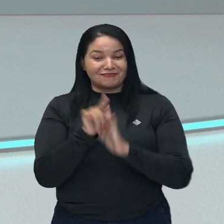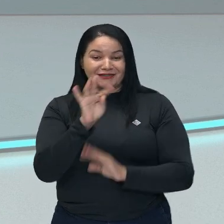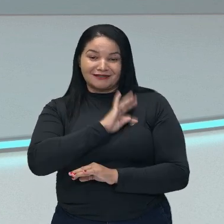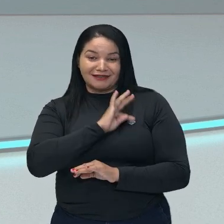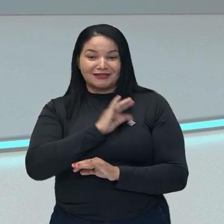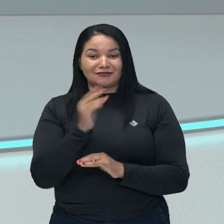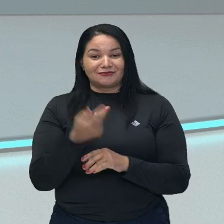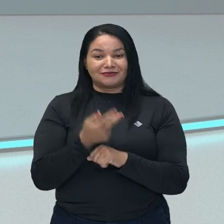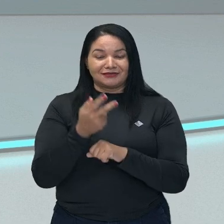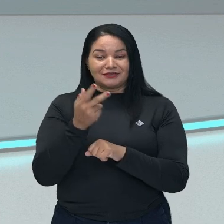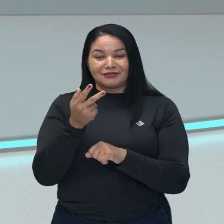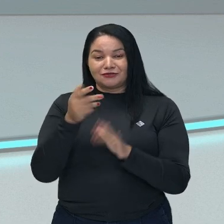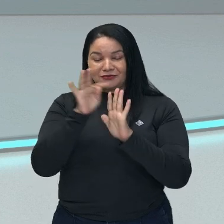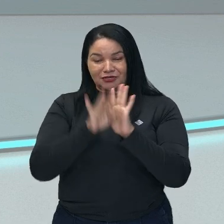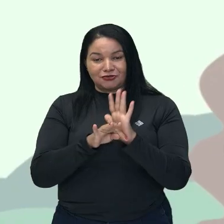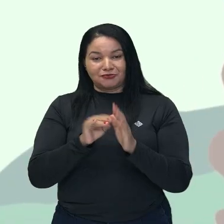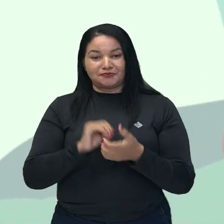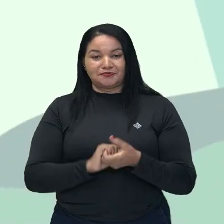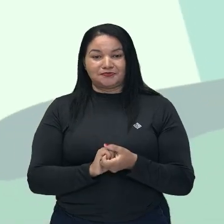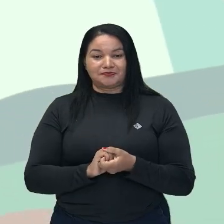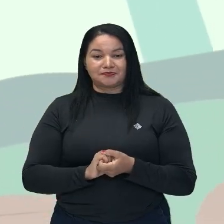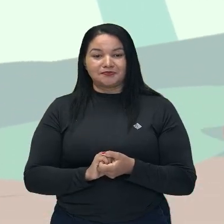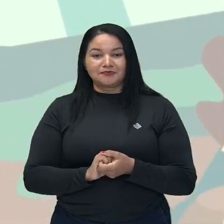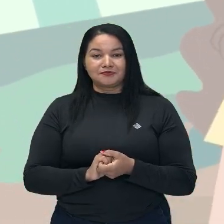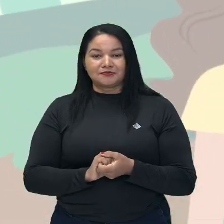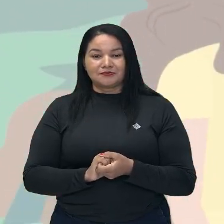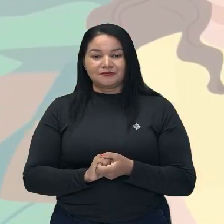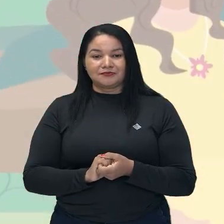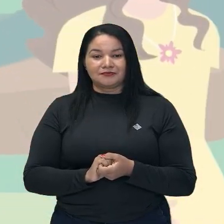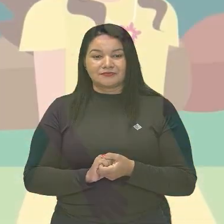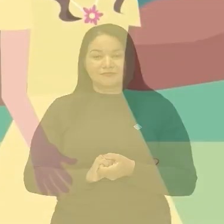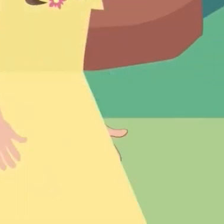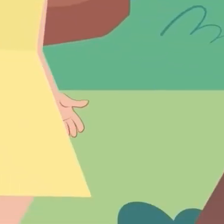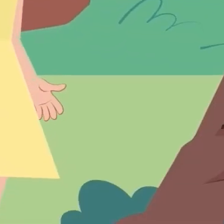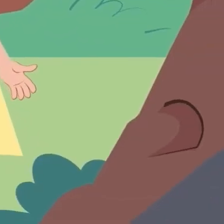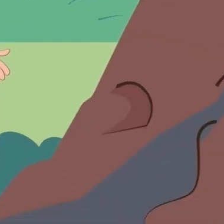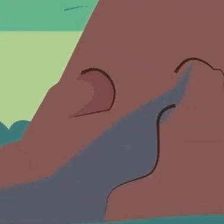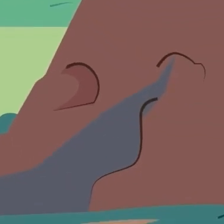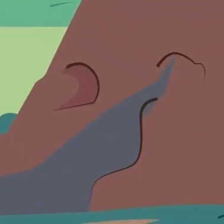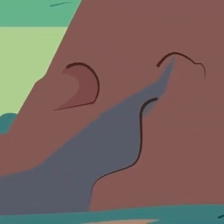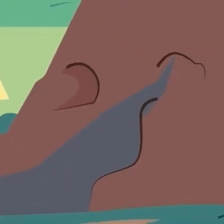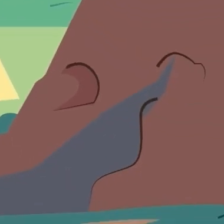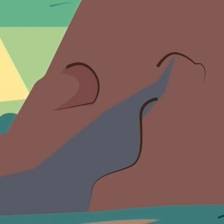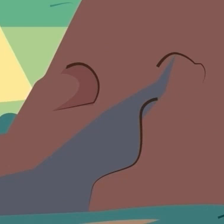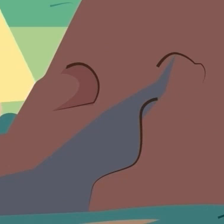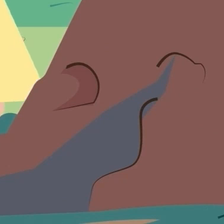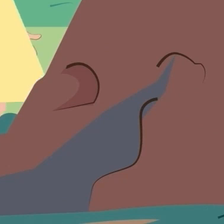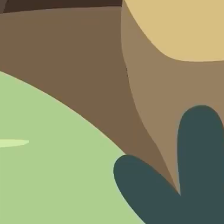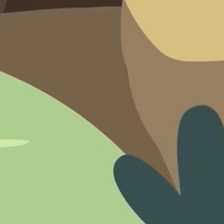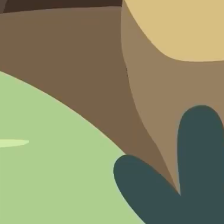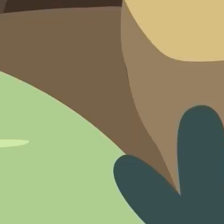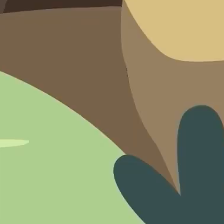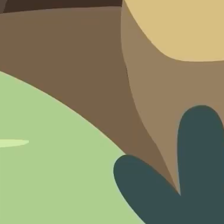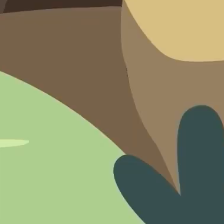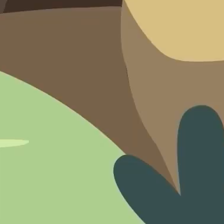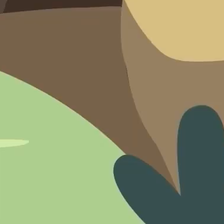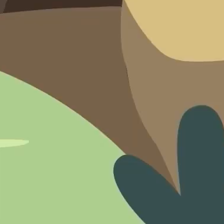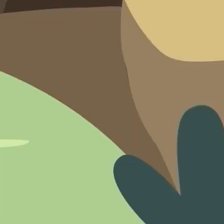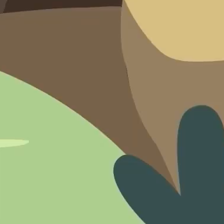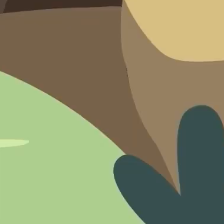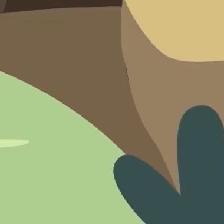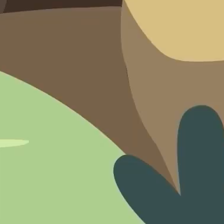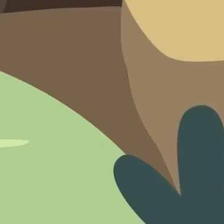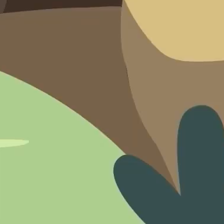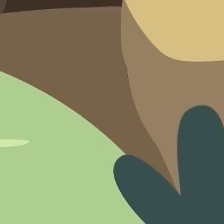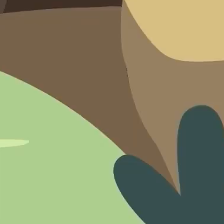narrativo. Vamos lá. Había una vez una niña llamada Alicia que vivía en un pequeño pueblo. Un